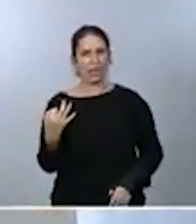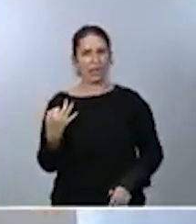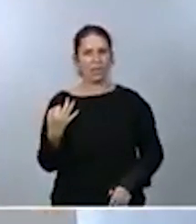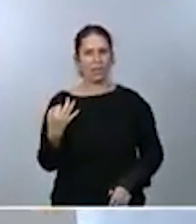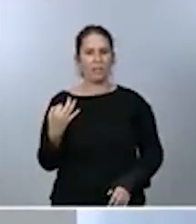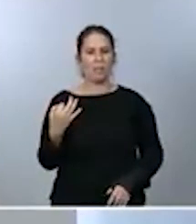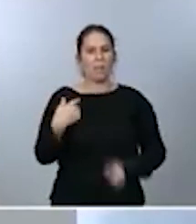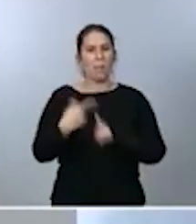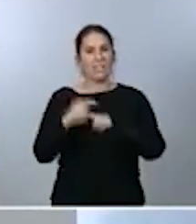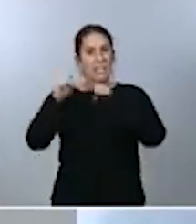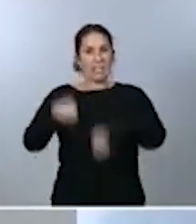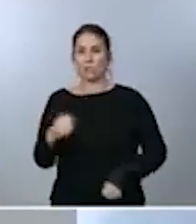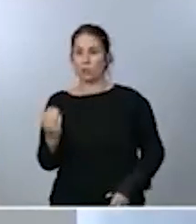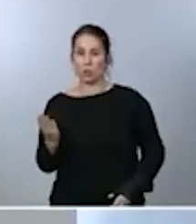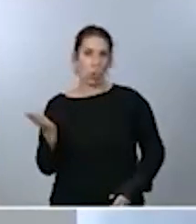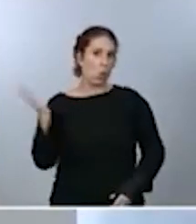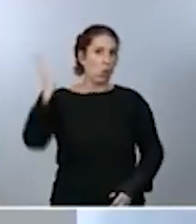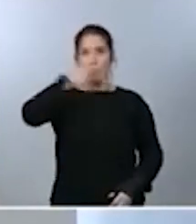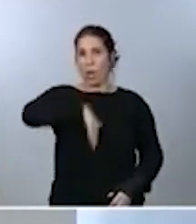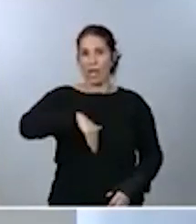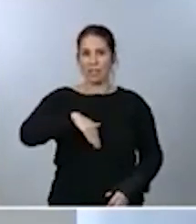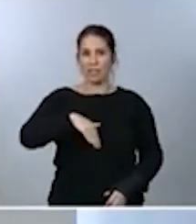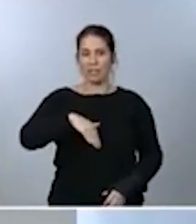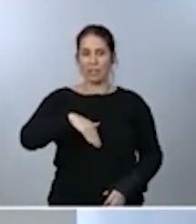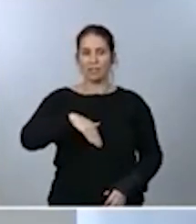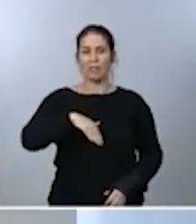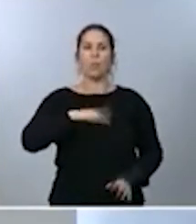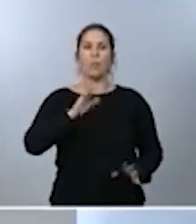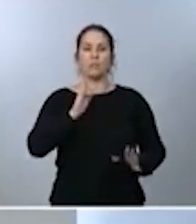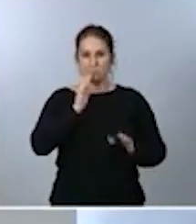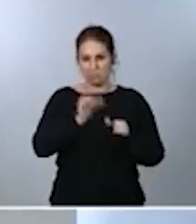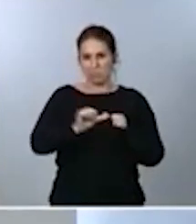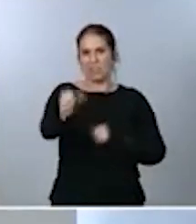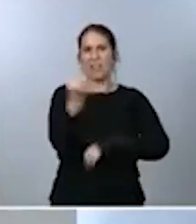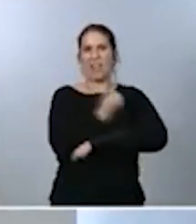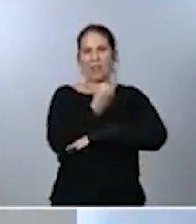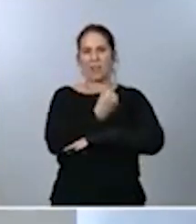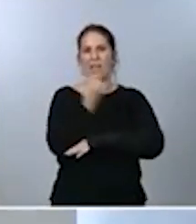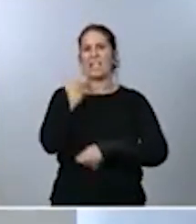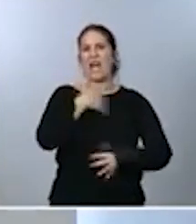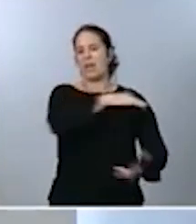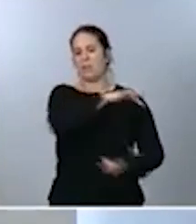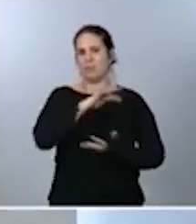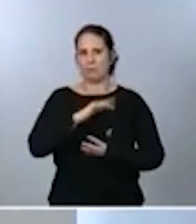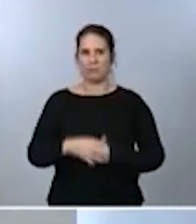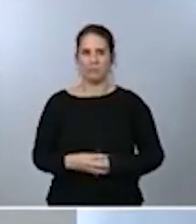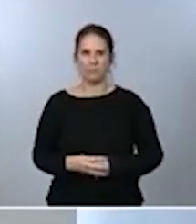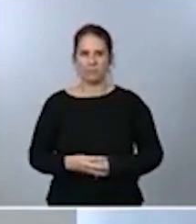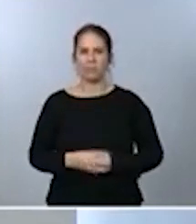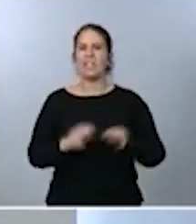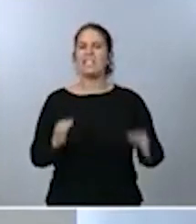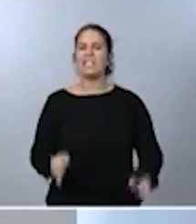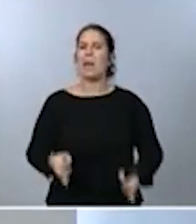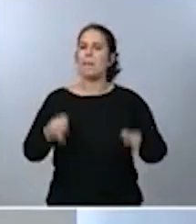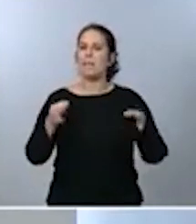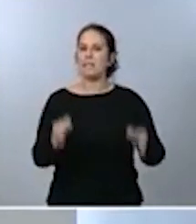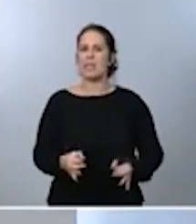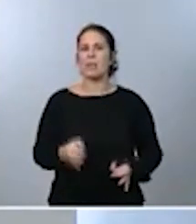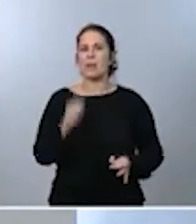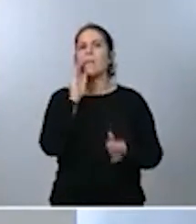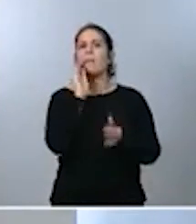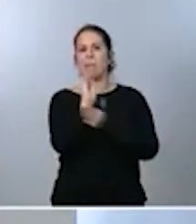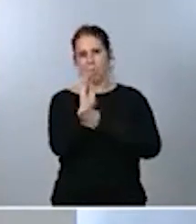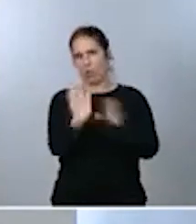en las cifras que figuran en el contrato que les acabo de decir pues a partir de diciembre recibiríamos estas dosis pongo siempre una nota de precaución porque